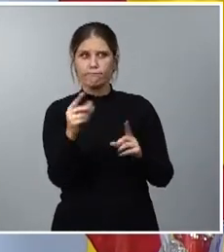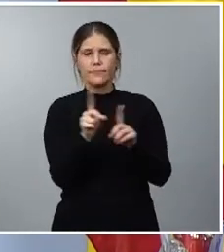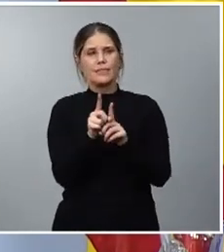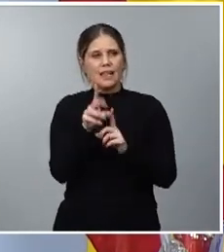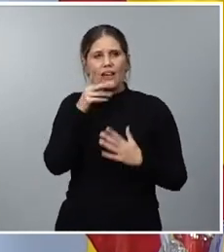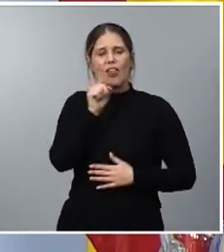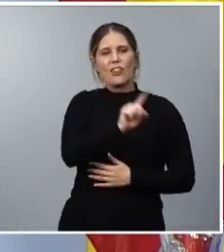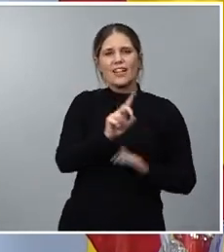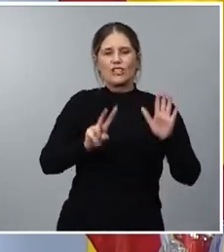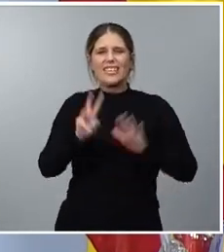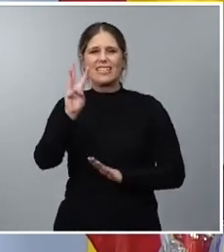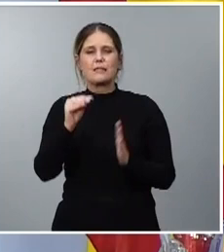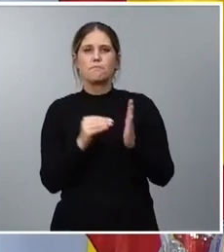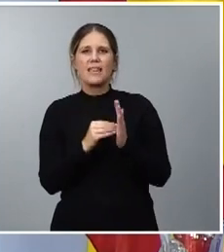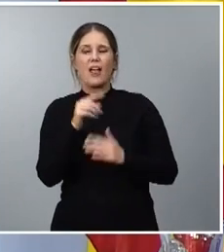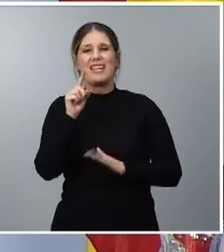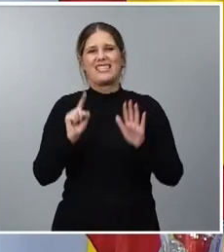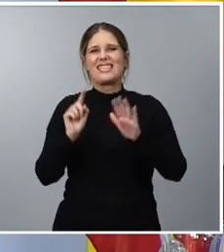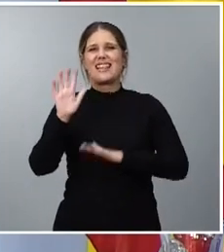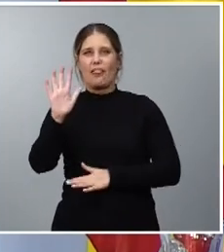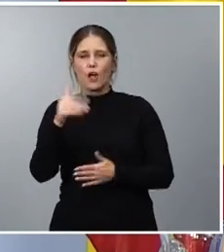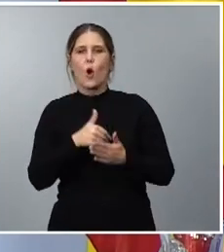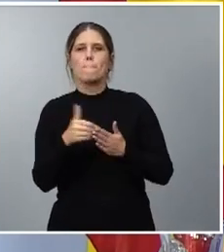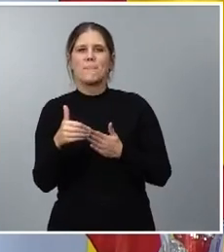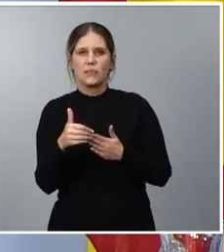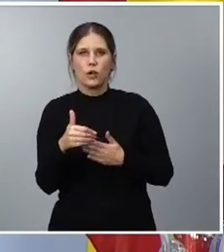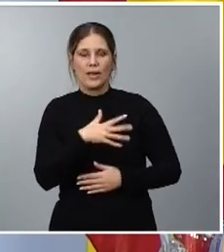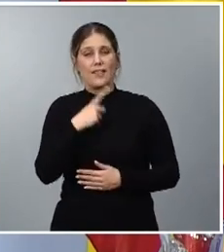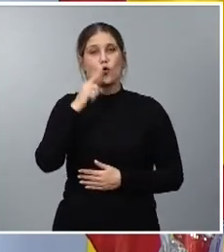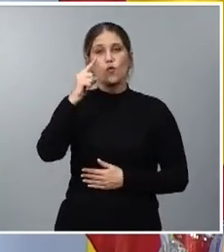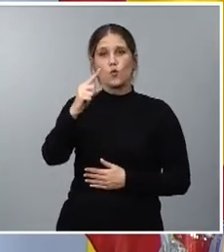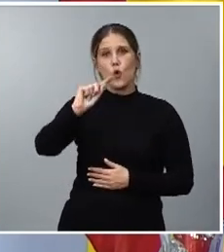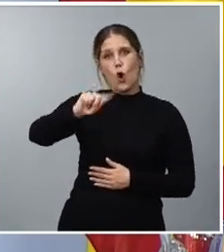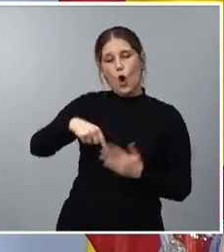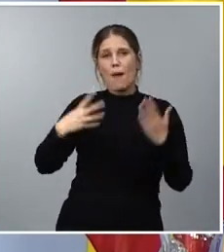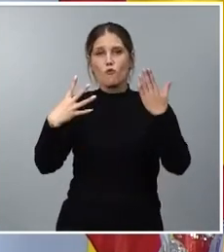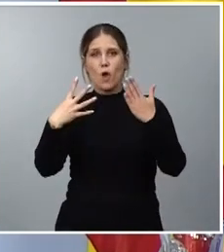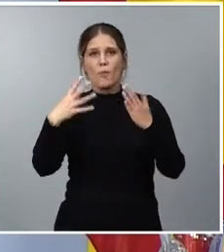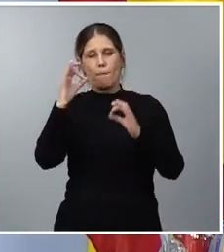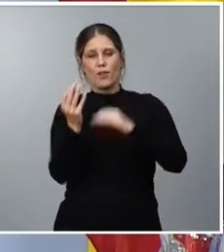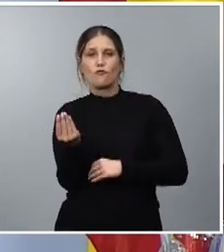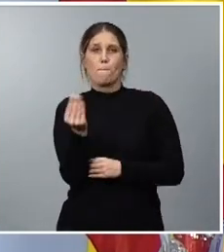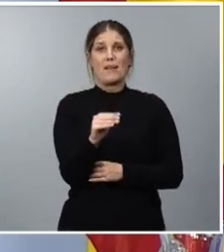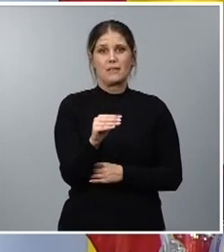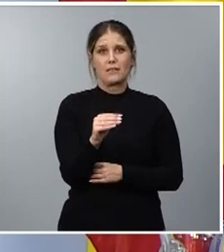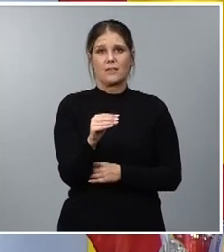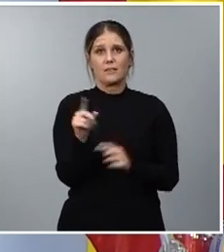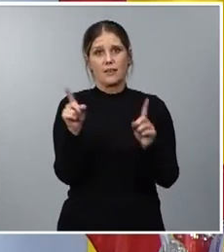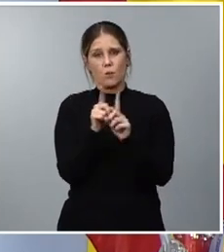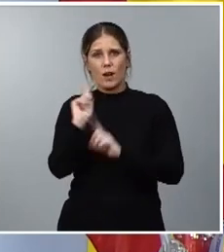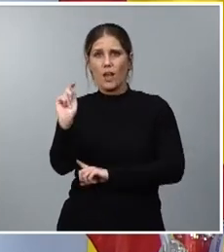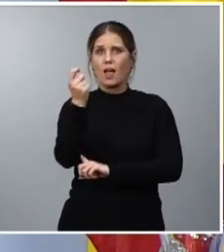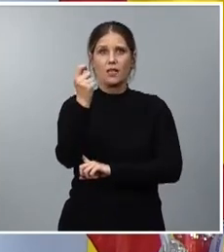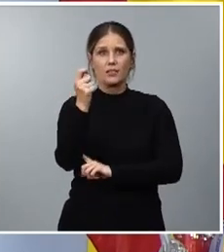173.065 millones, un 1,9% más, que también supone un hito sin